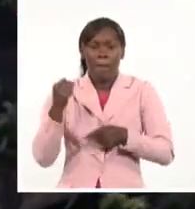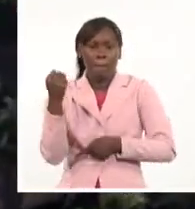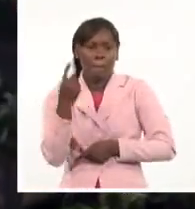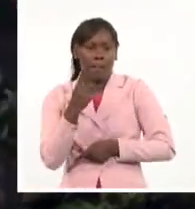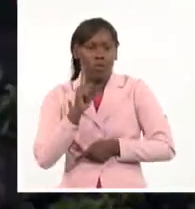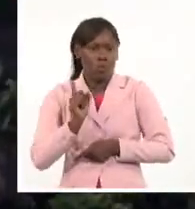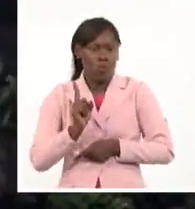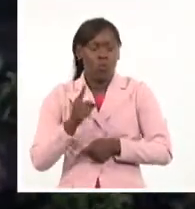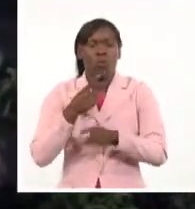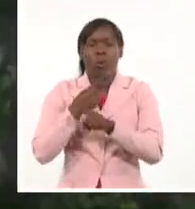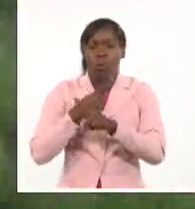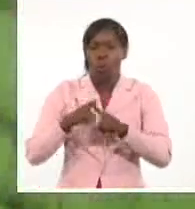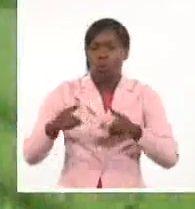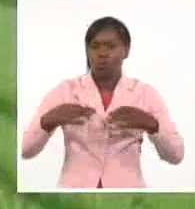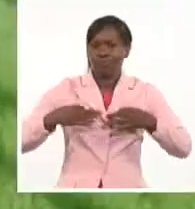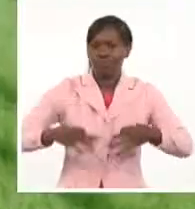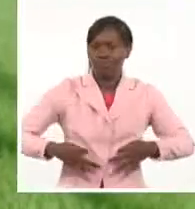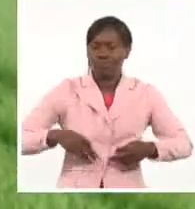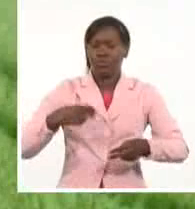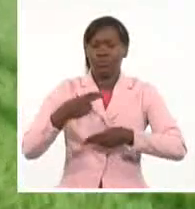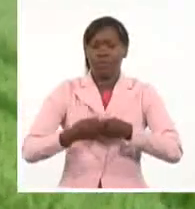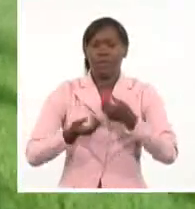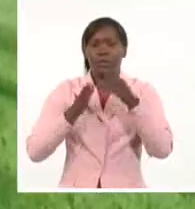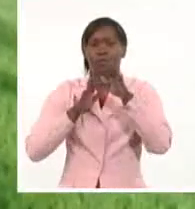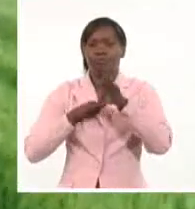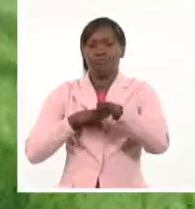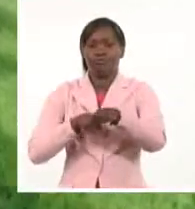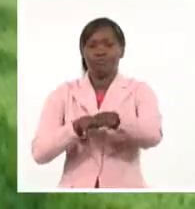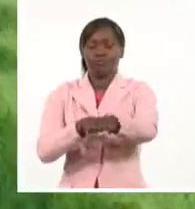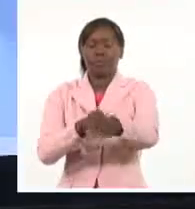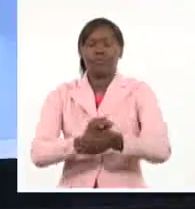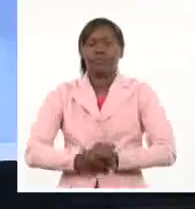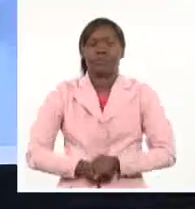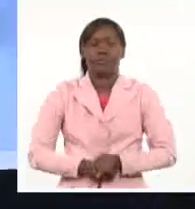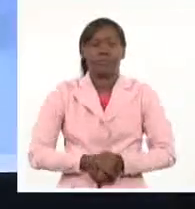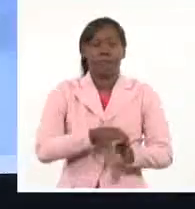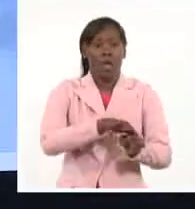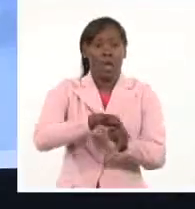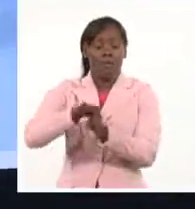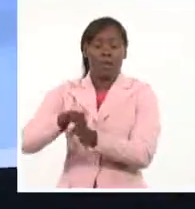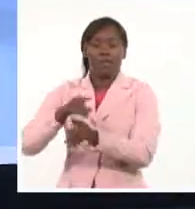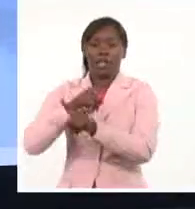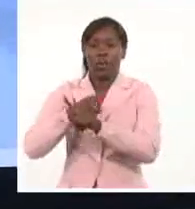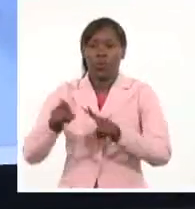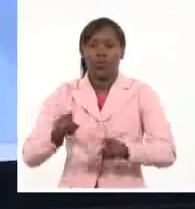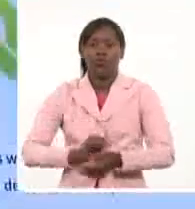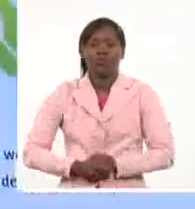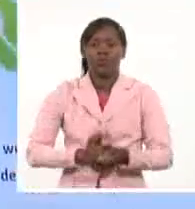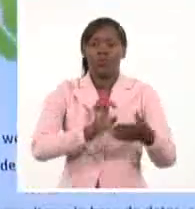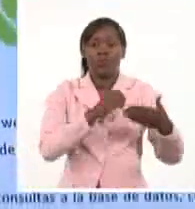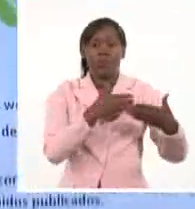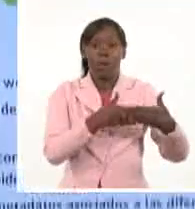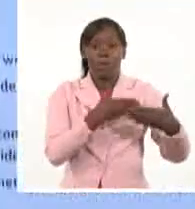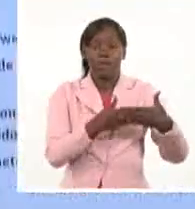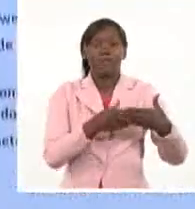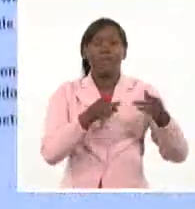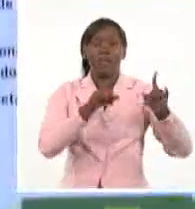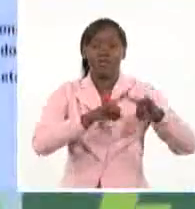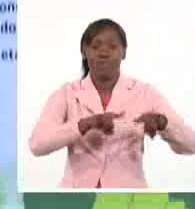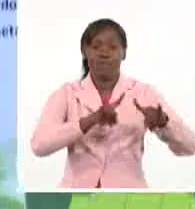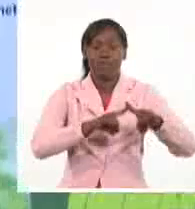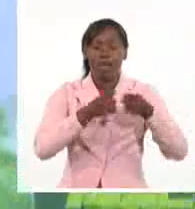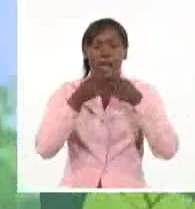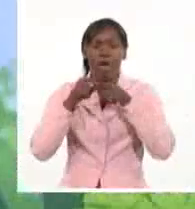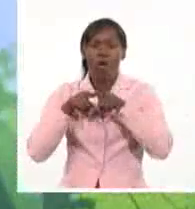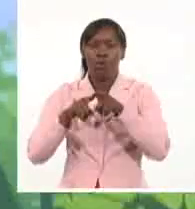A la vez, se trabaja en un grupo de proyectos vinculados a la ciencia y la innovación, liderados por la empresa Interfaz de la Universidad Central